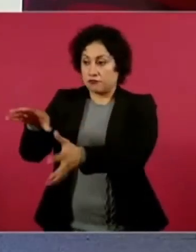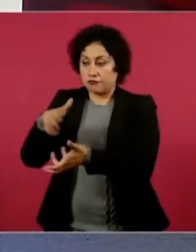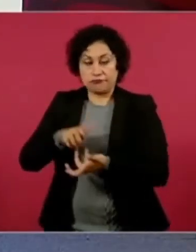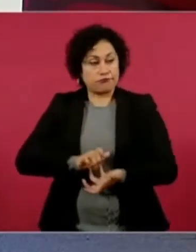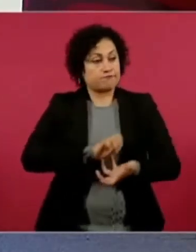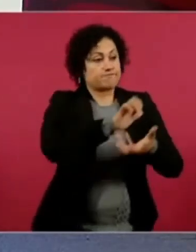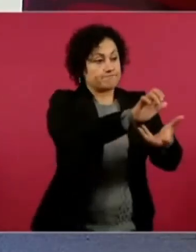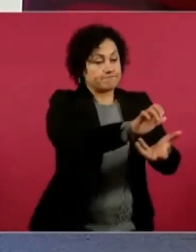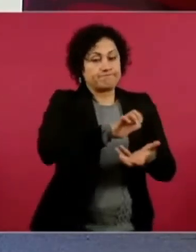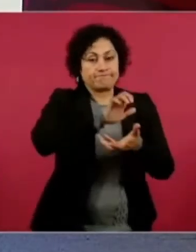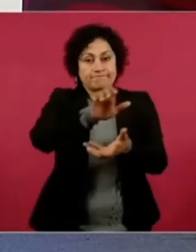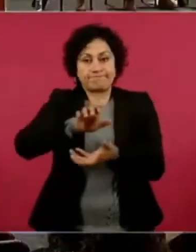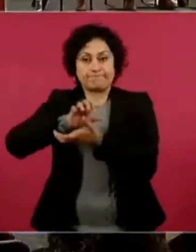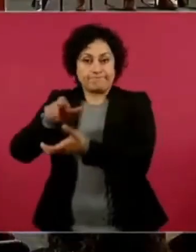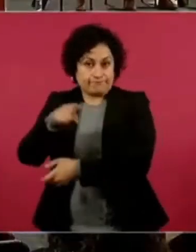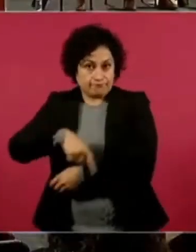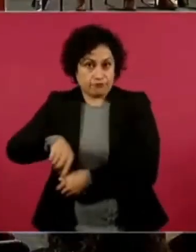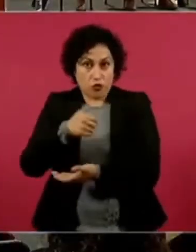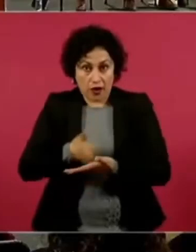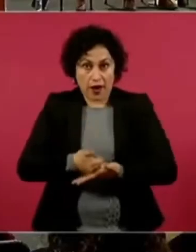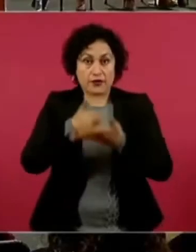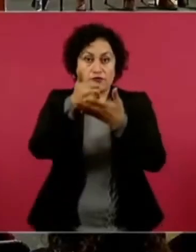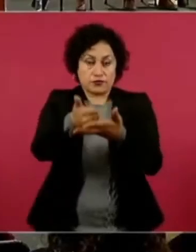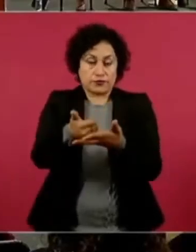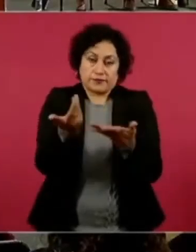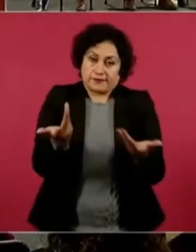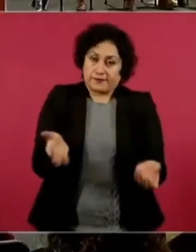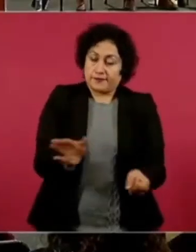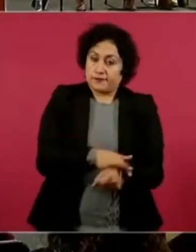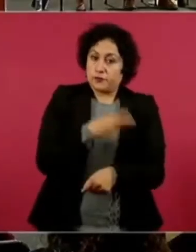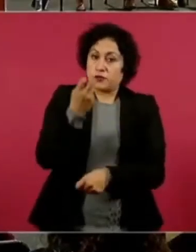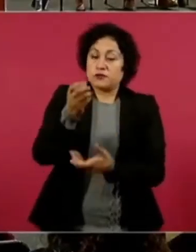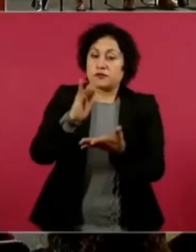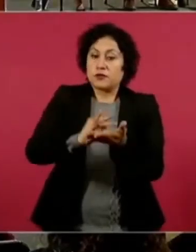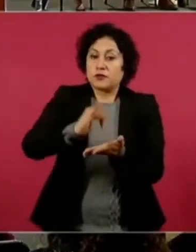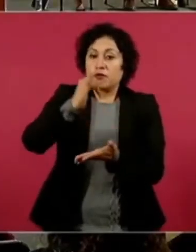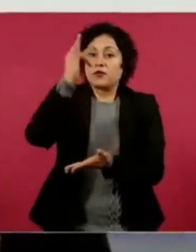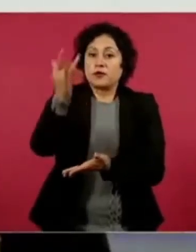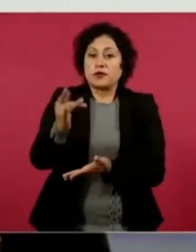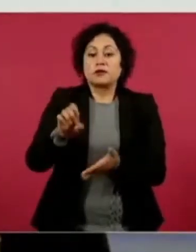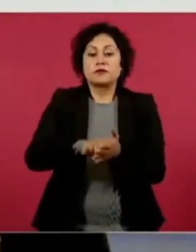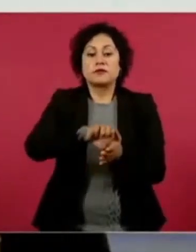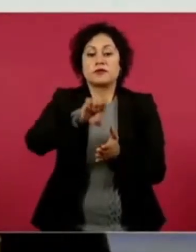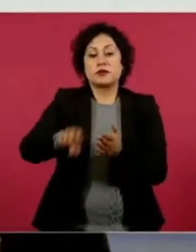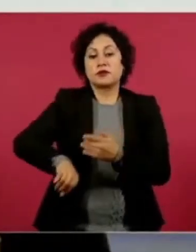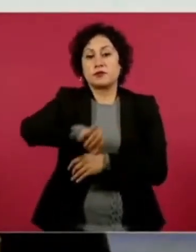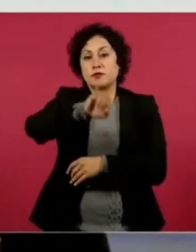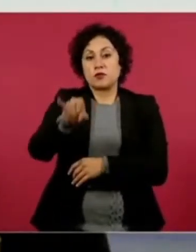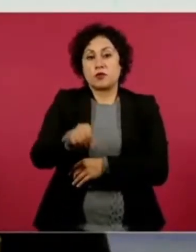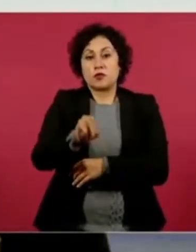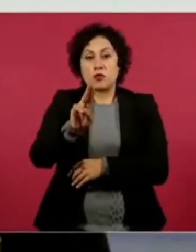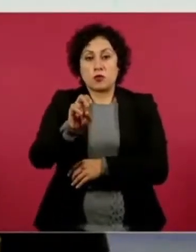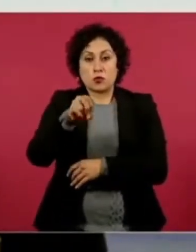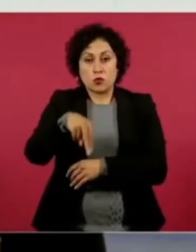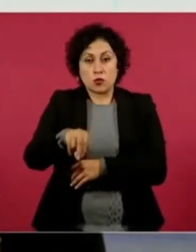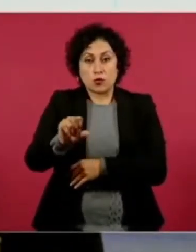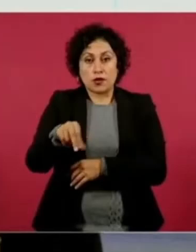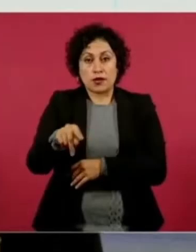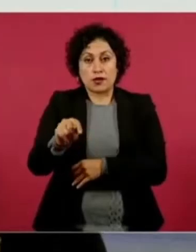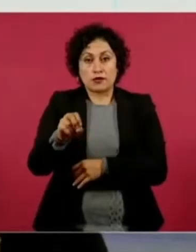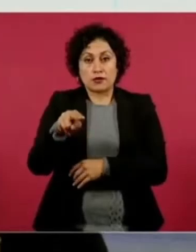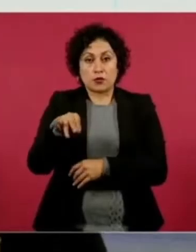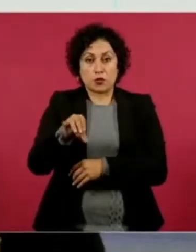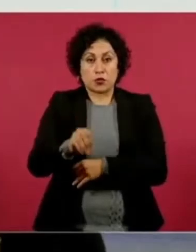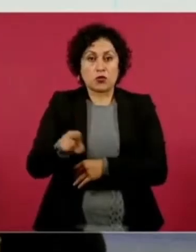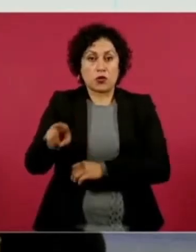Aquí agradecemos a Juan Antonio, que es el dueño de Mundo Imperial,